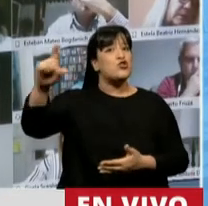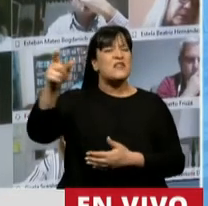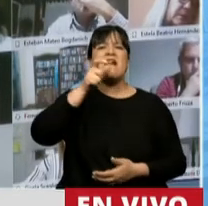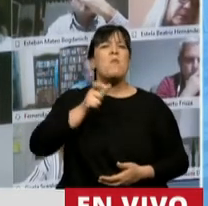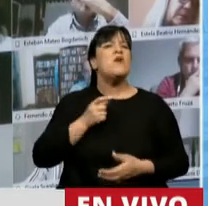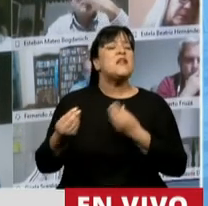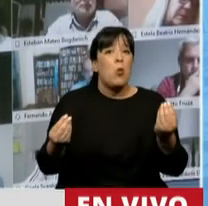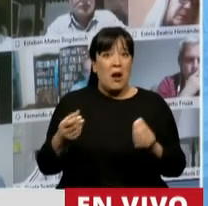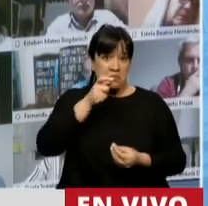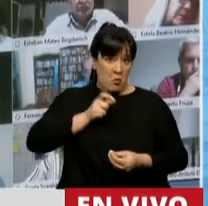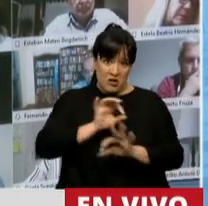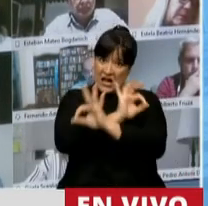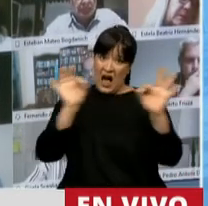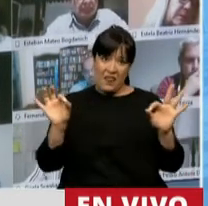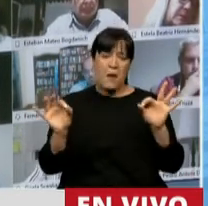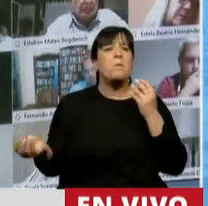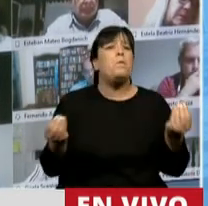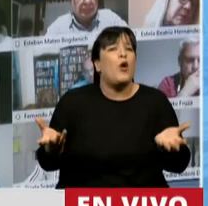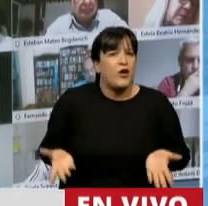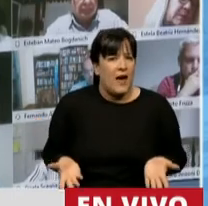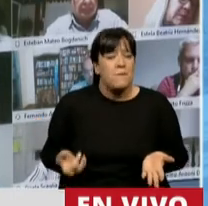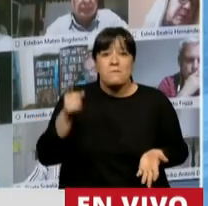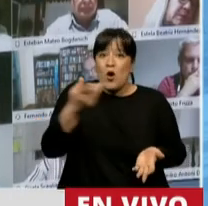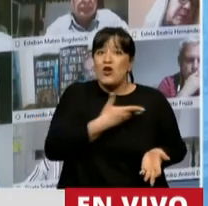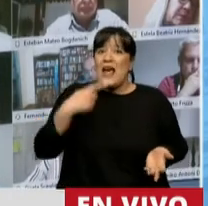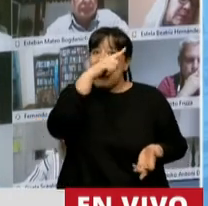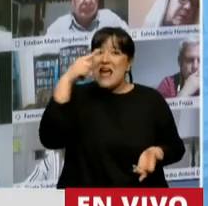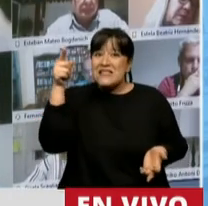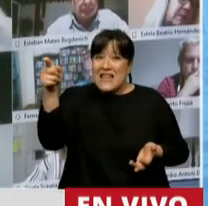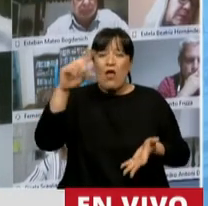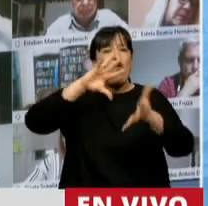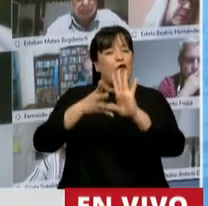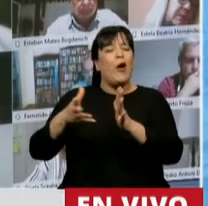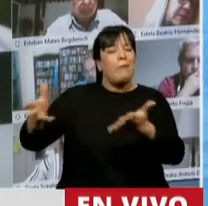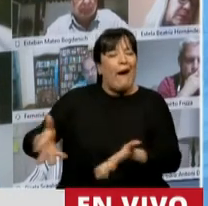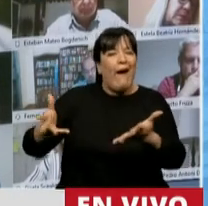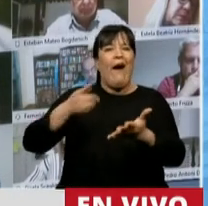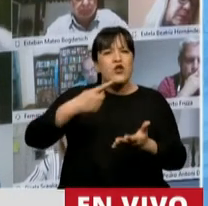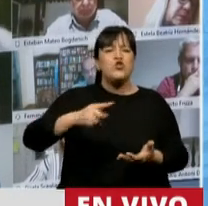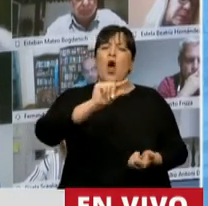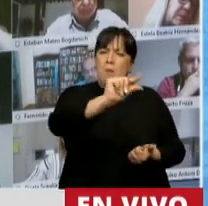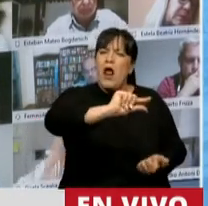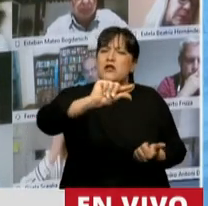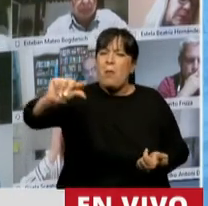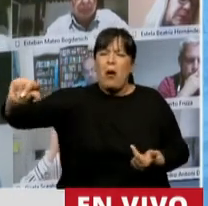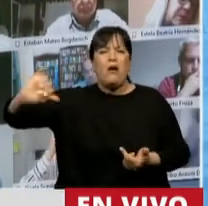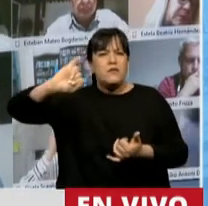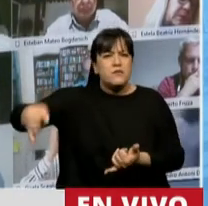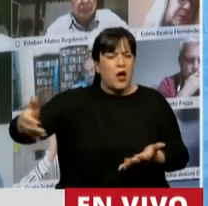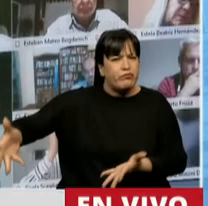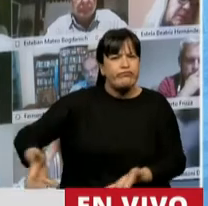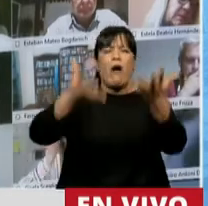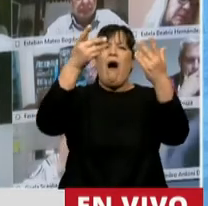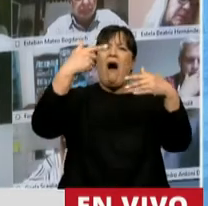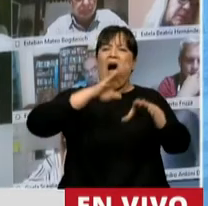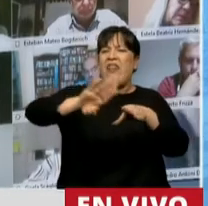cuál fue la respuesta? Ninguna. ¿Por qué? Porque el Estado se comporta incentivando el crédito, incentivando el